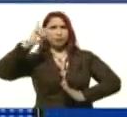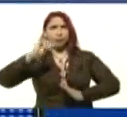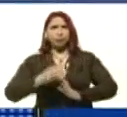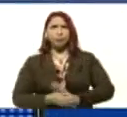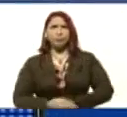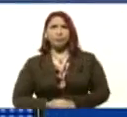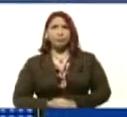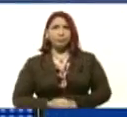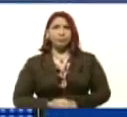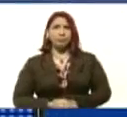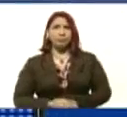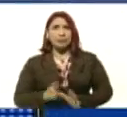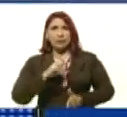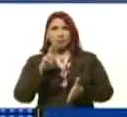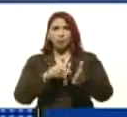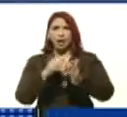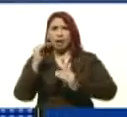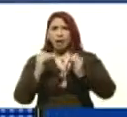promedio nacional.